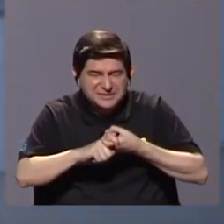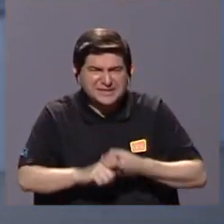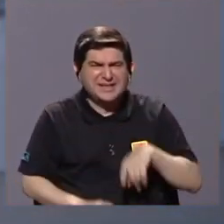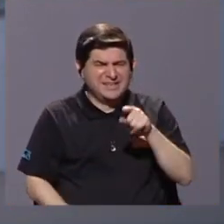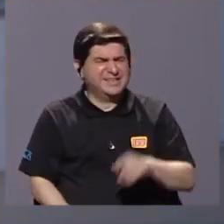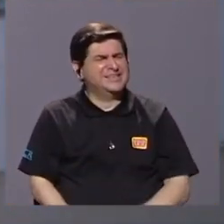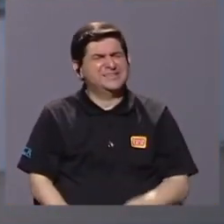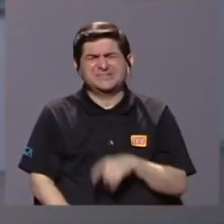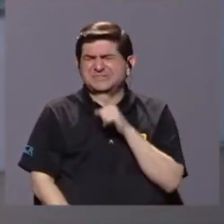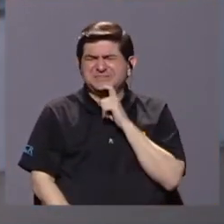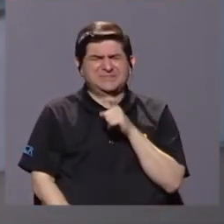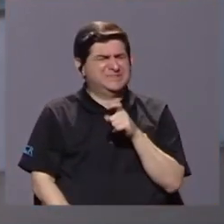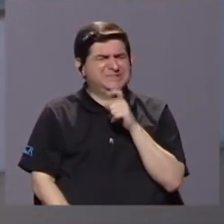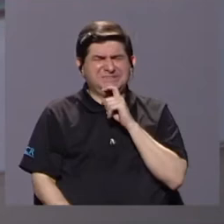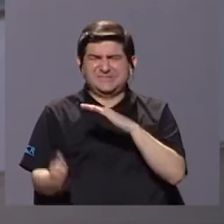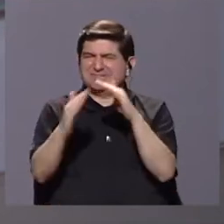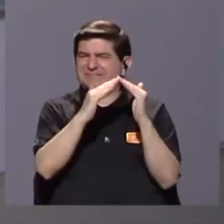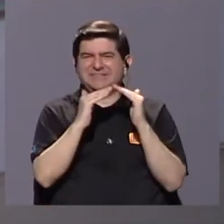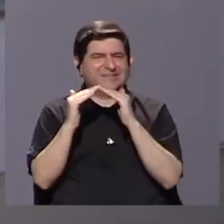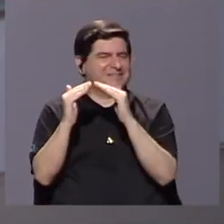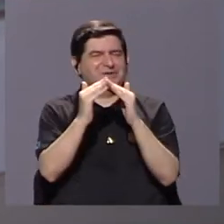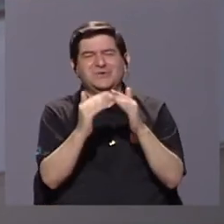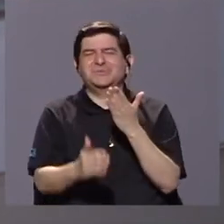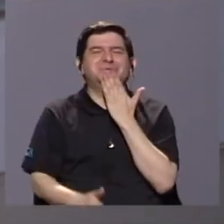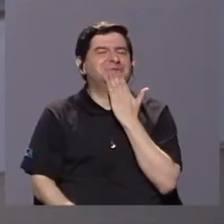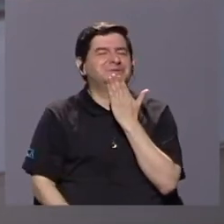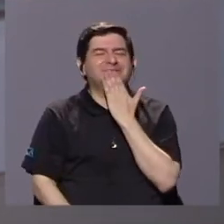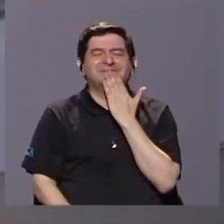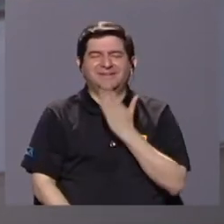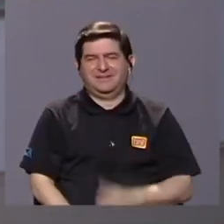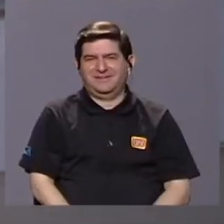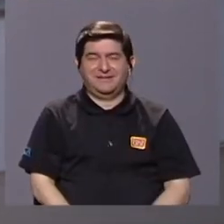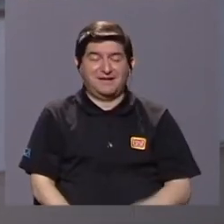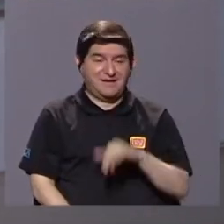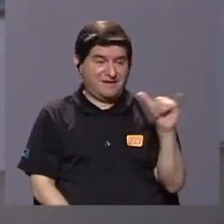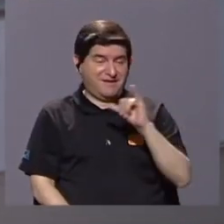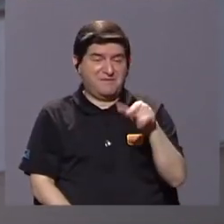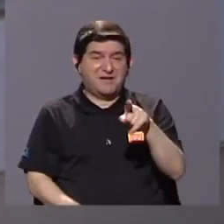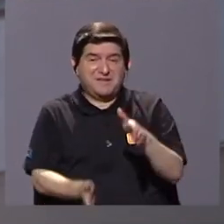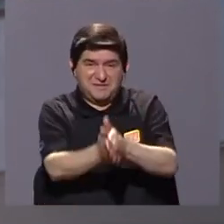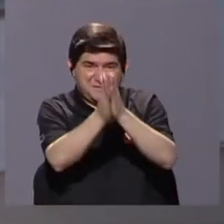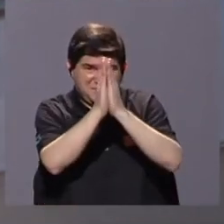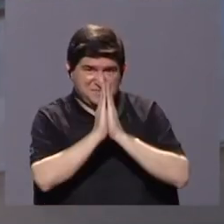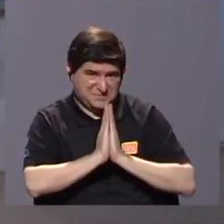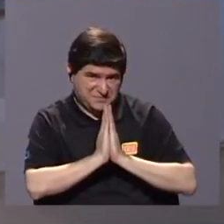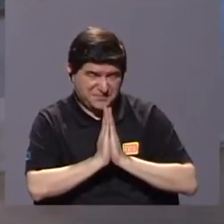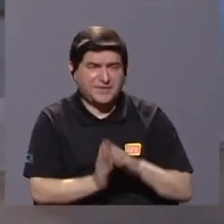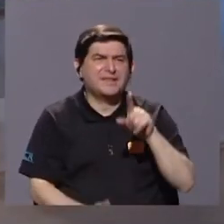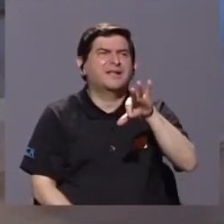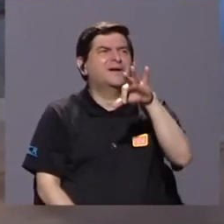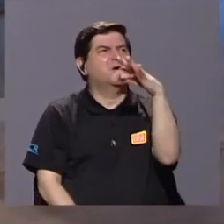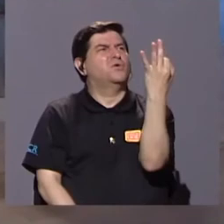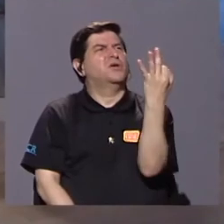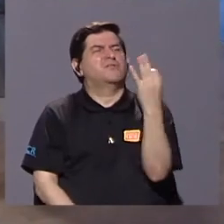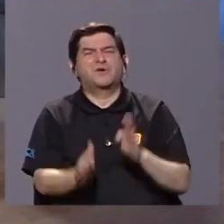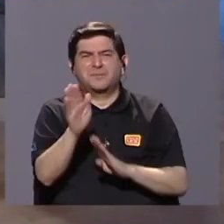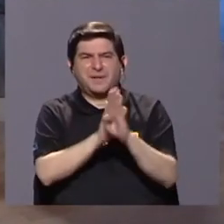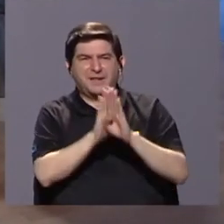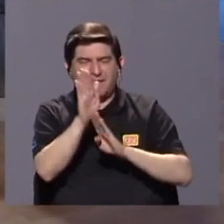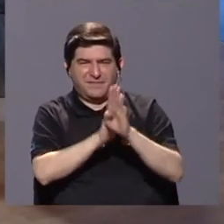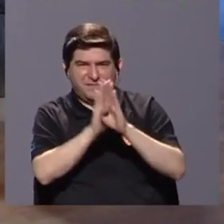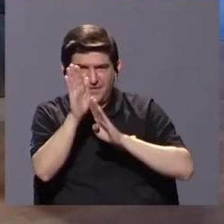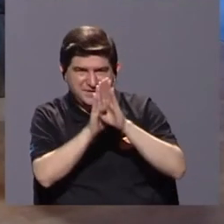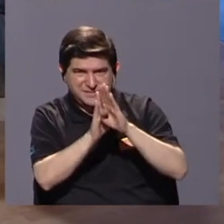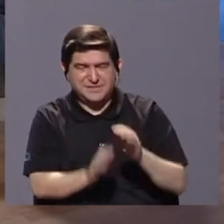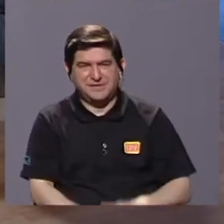deficitario en la comunidad indígena. Ellos también han pedido que de alguna manera desarrollemos,